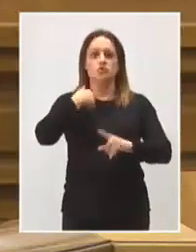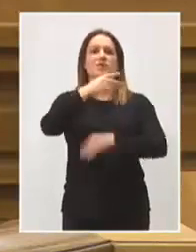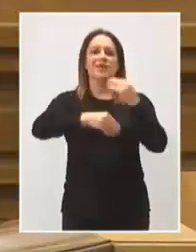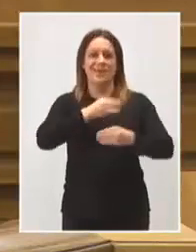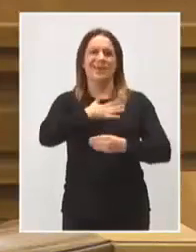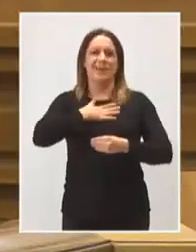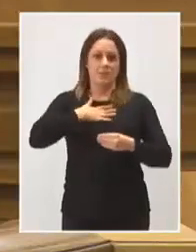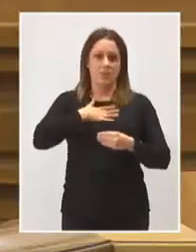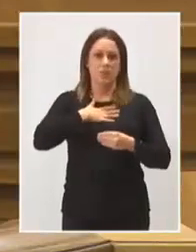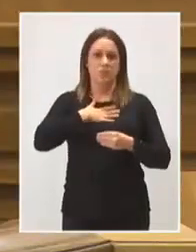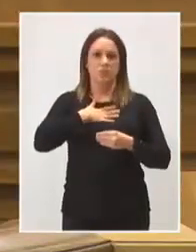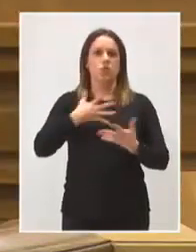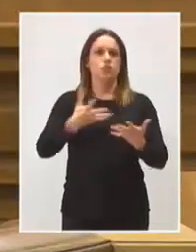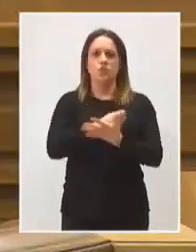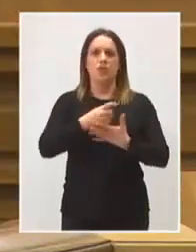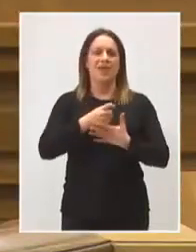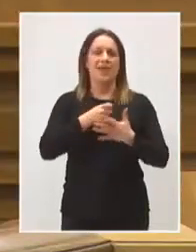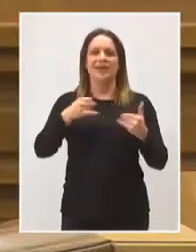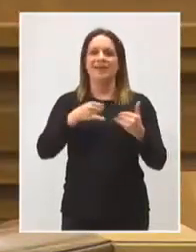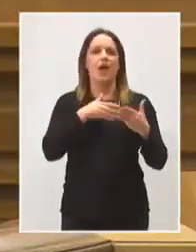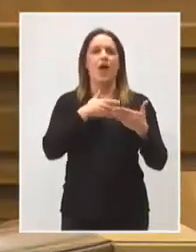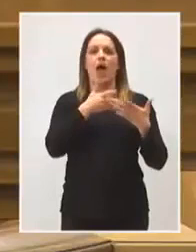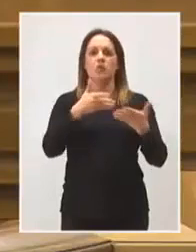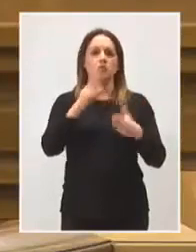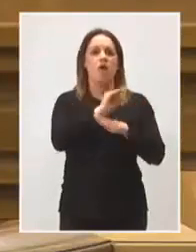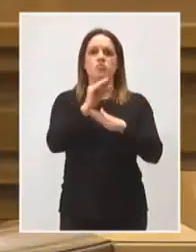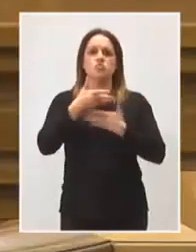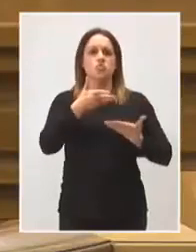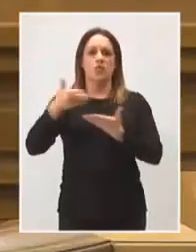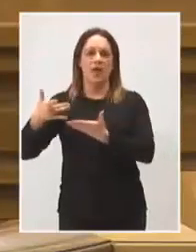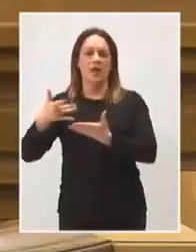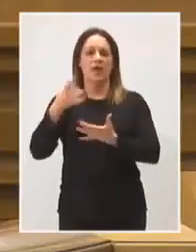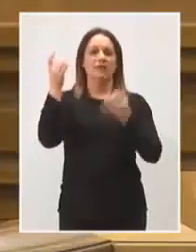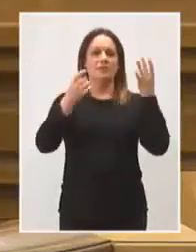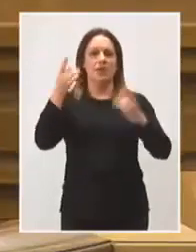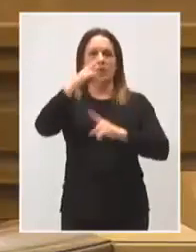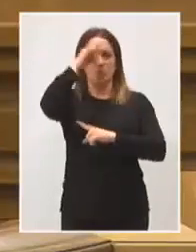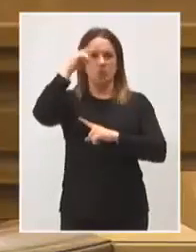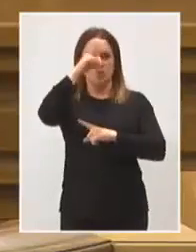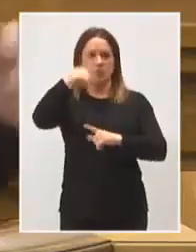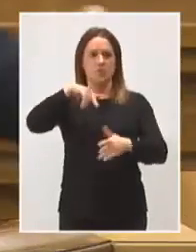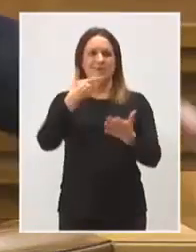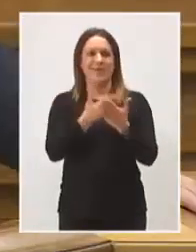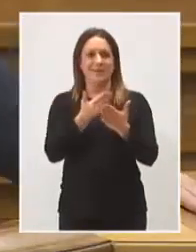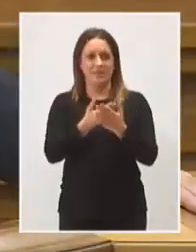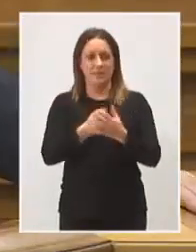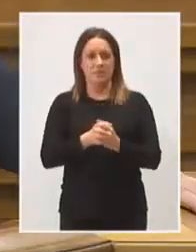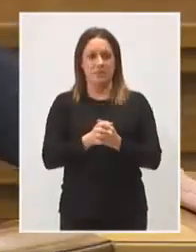Vamos a garantizar todas las líneas de ayuda a las actividades culturales. Incluso hemos garantizado